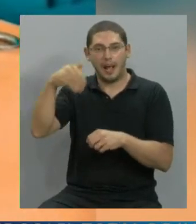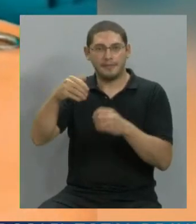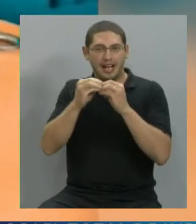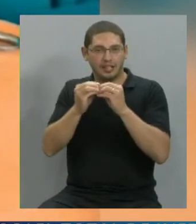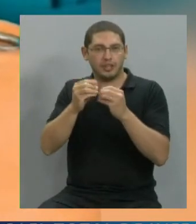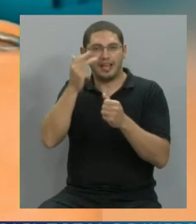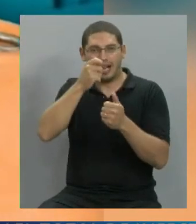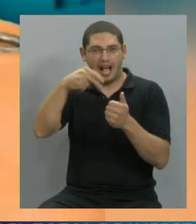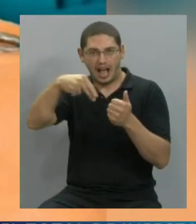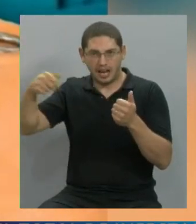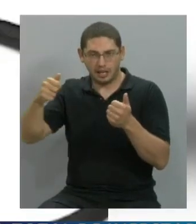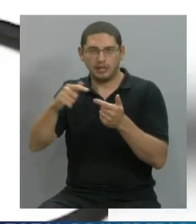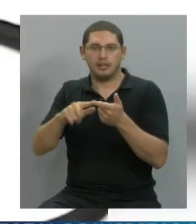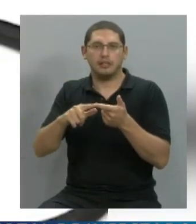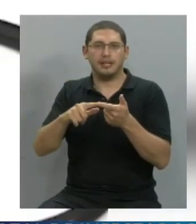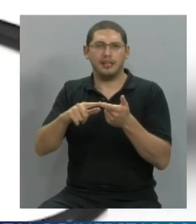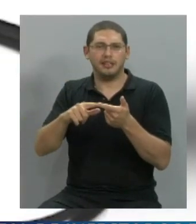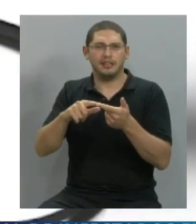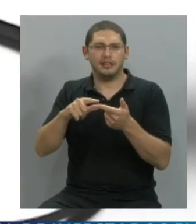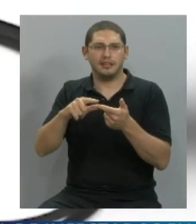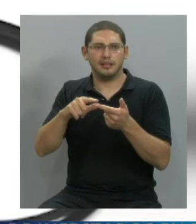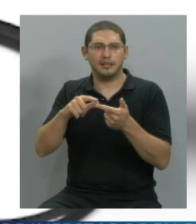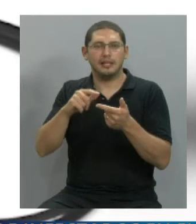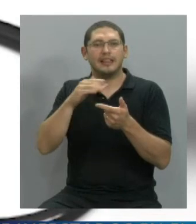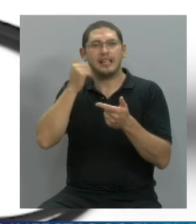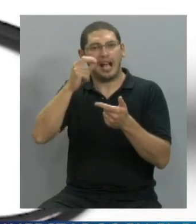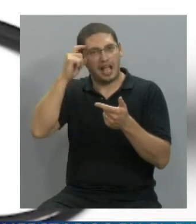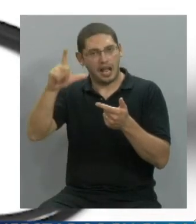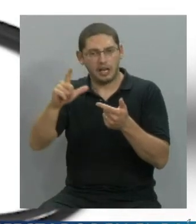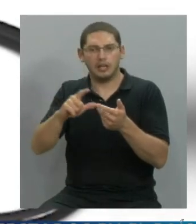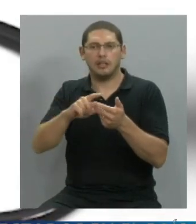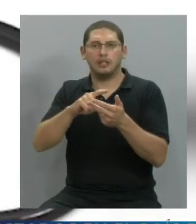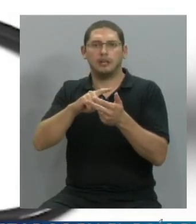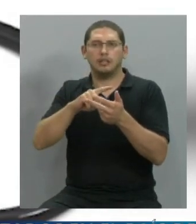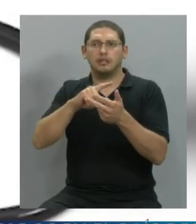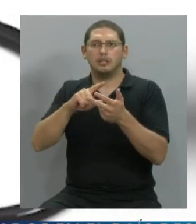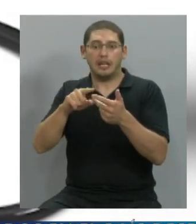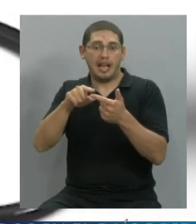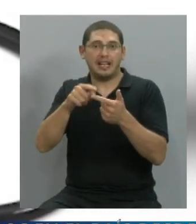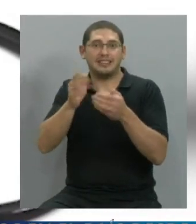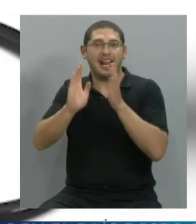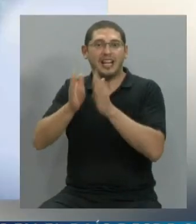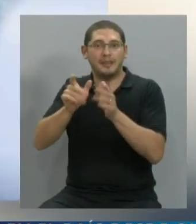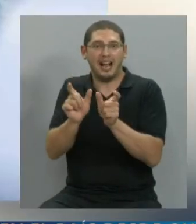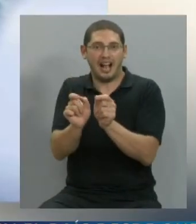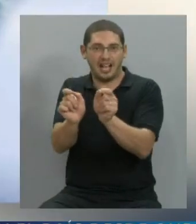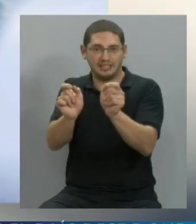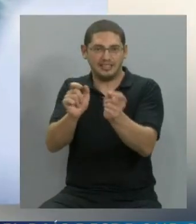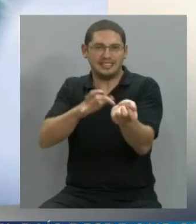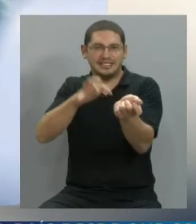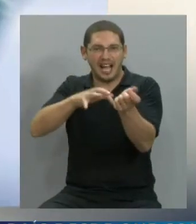en el caso de Gael, también que por una biopsia, que le hicieron, tenía leucemia, no